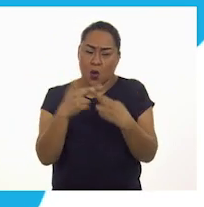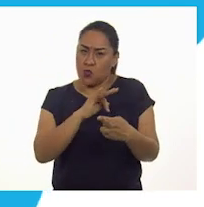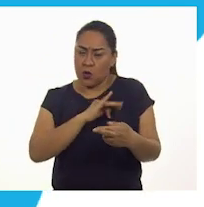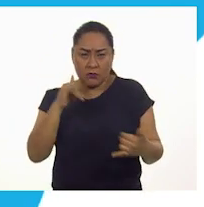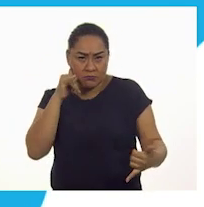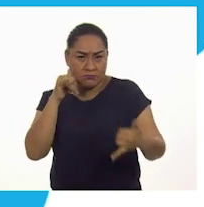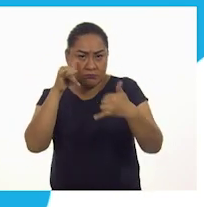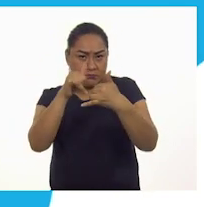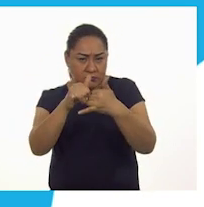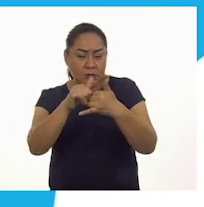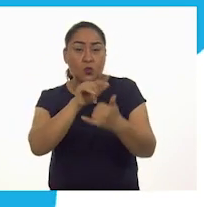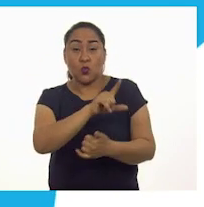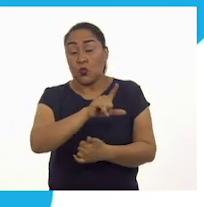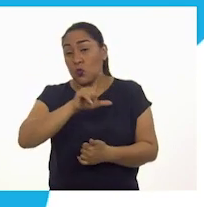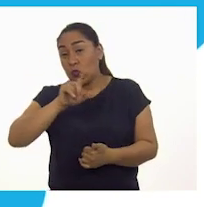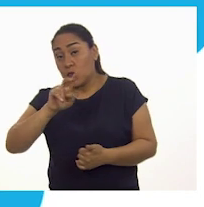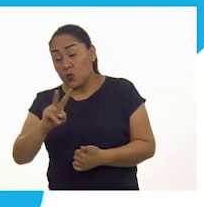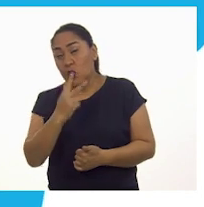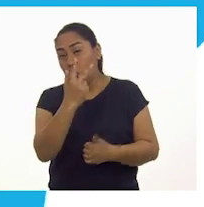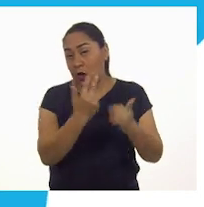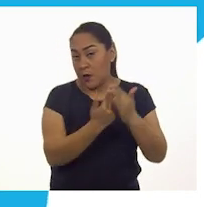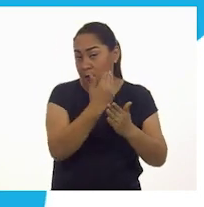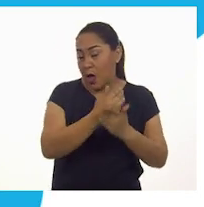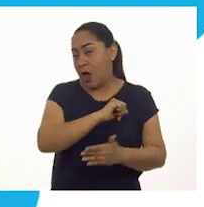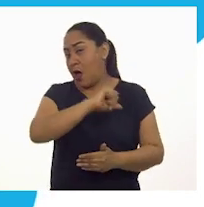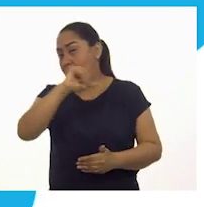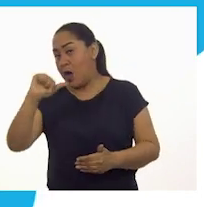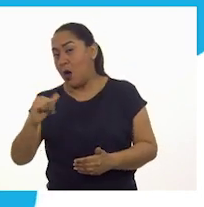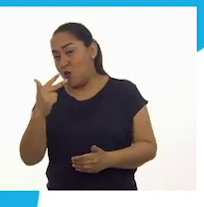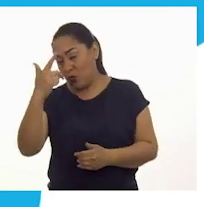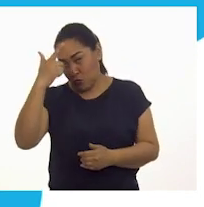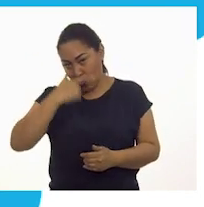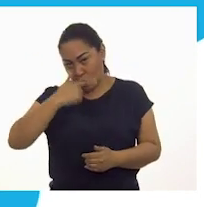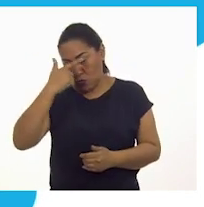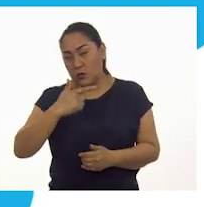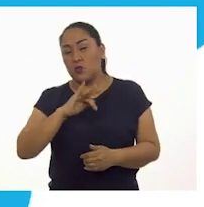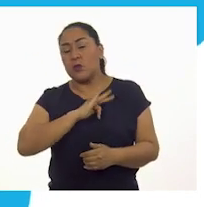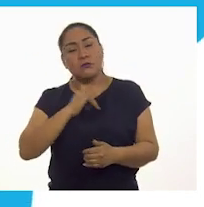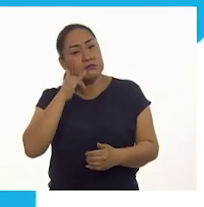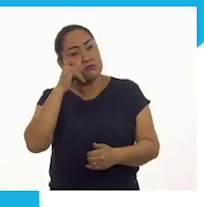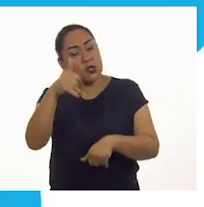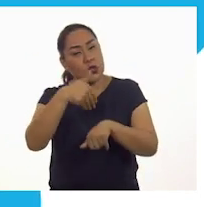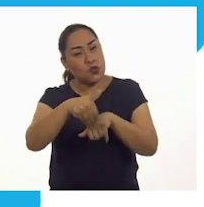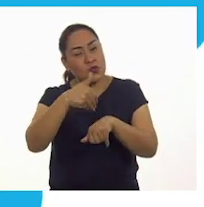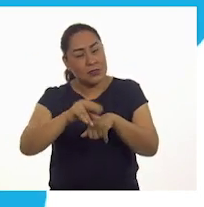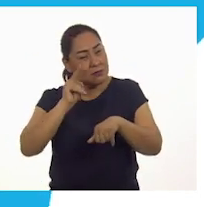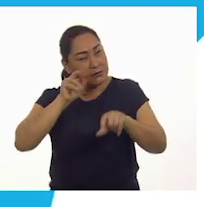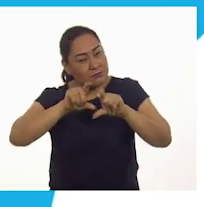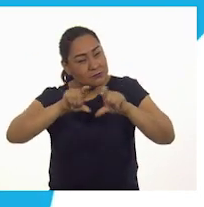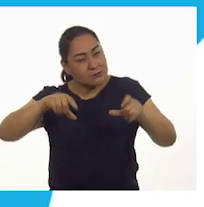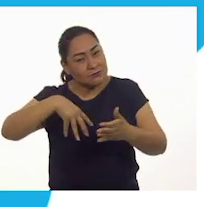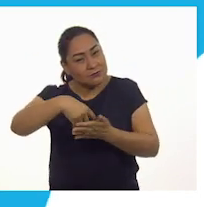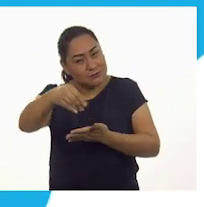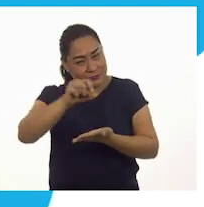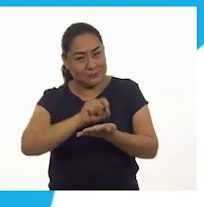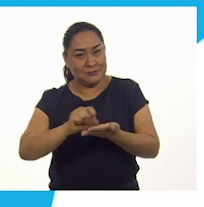maestras y maestros de lunes a viernes de 8 a 20 horas al teléfono 5541